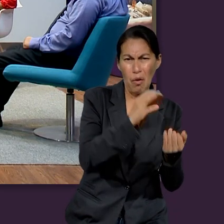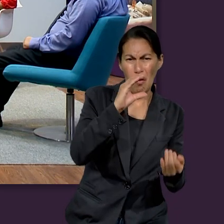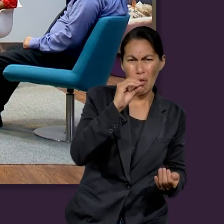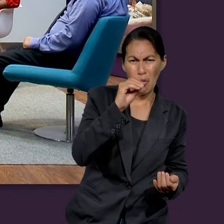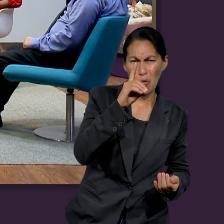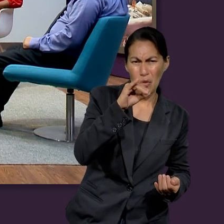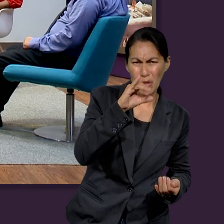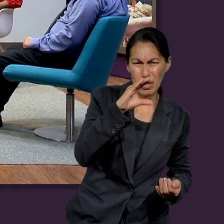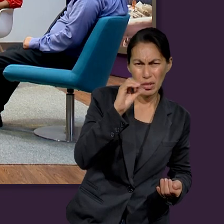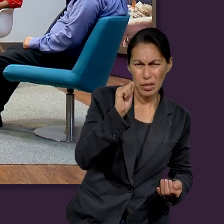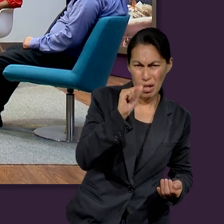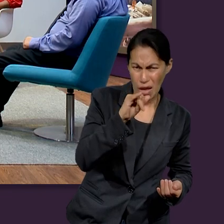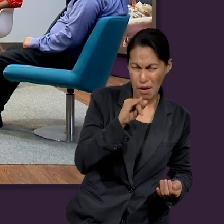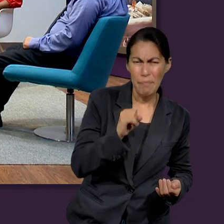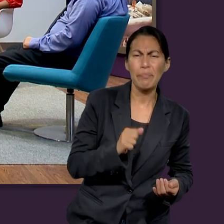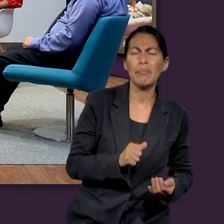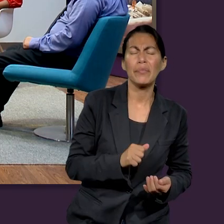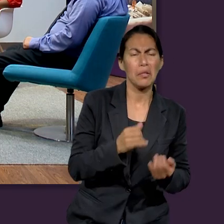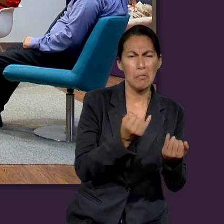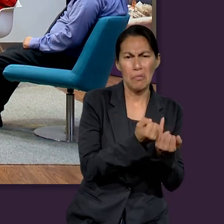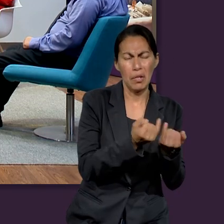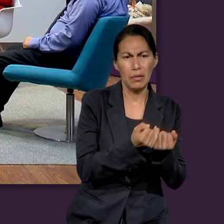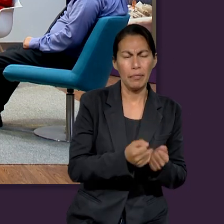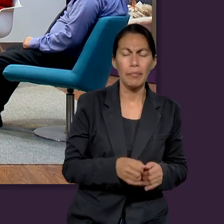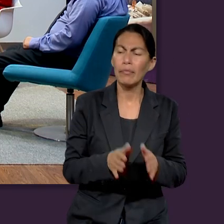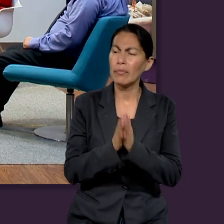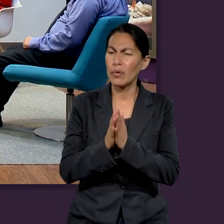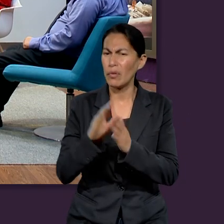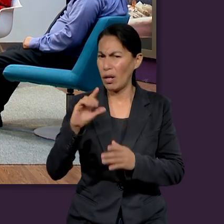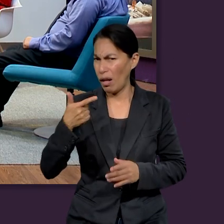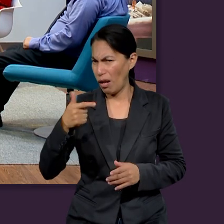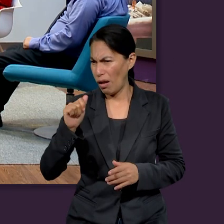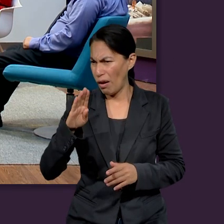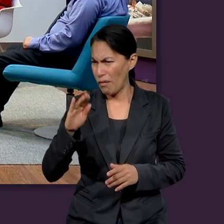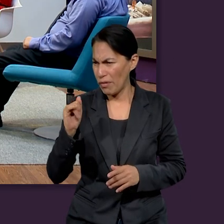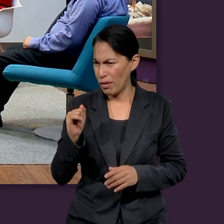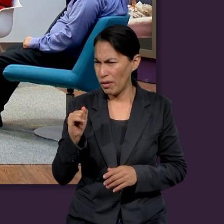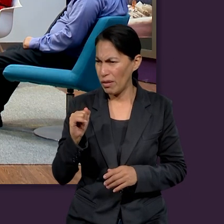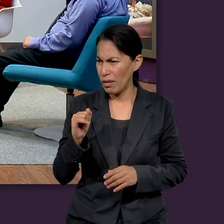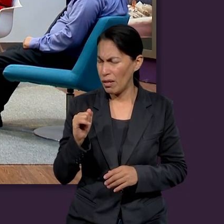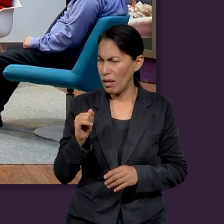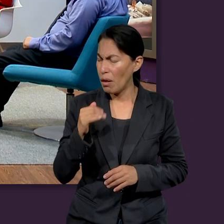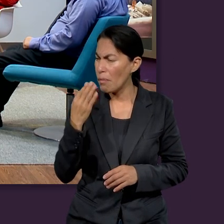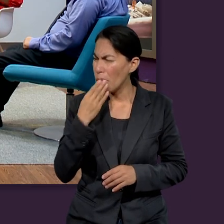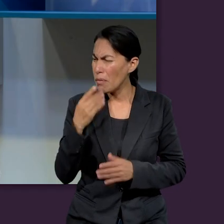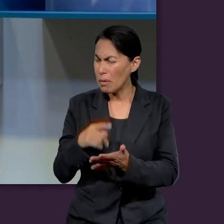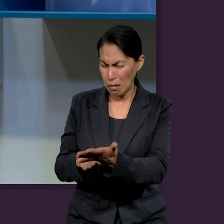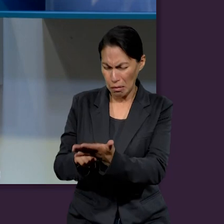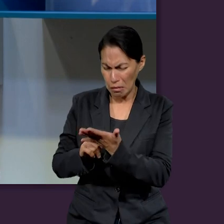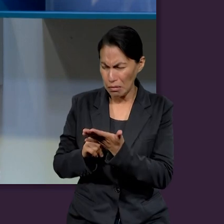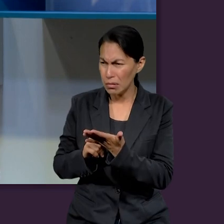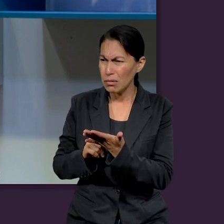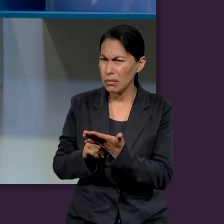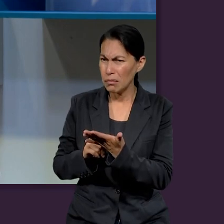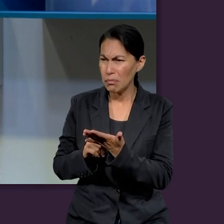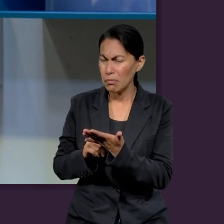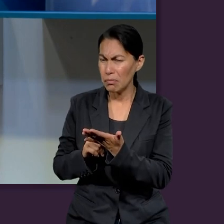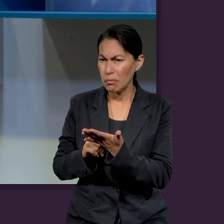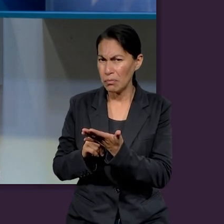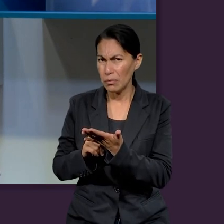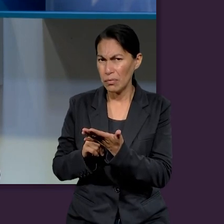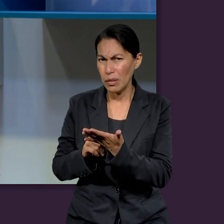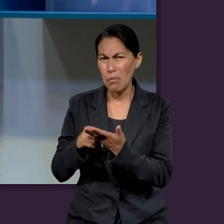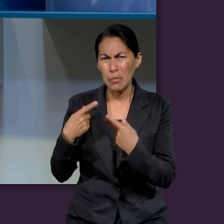a codicia. Ahora, Gaby, ¿nos puedes compartir acerca de lo que la Biblia nos muestra de un